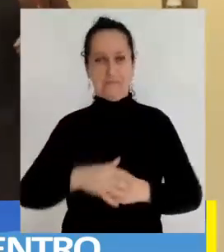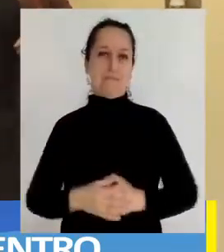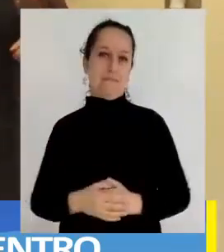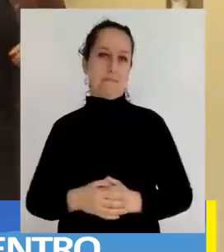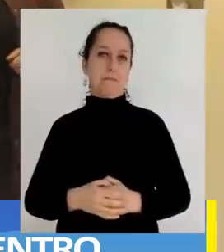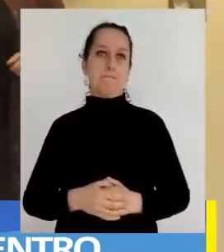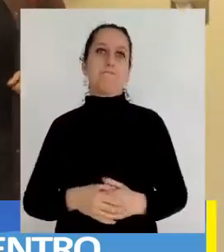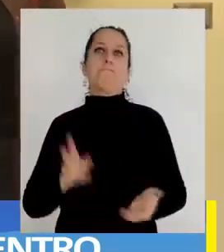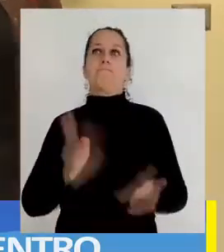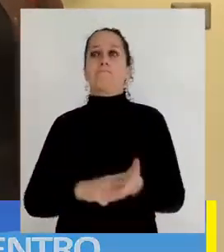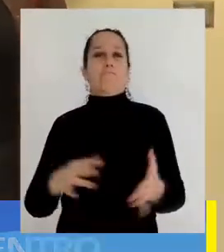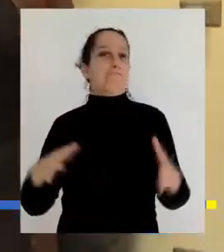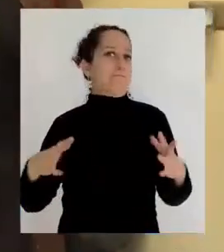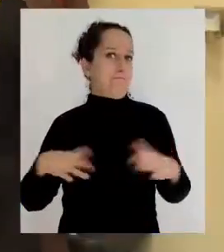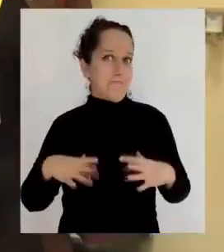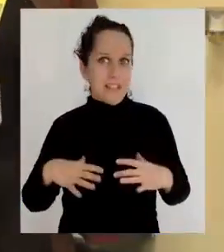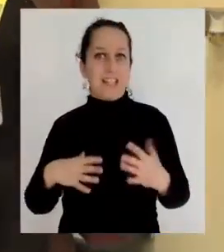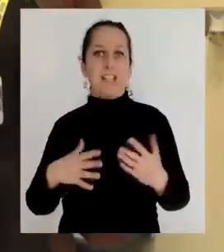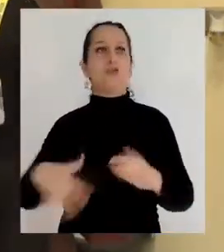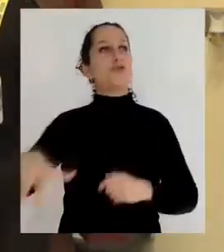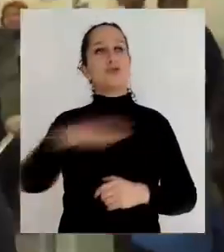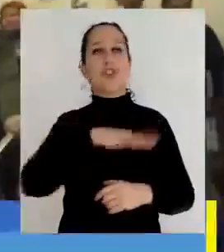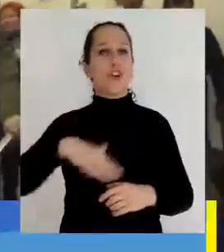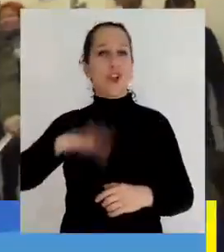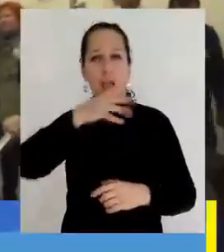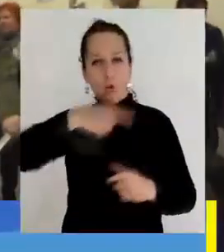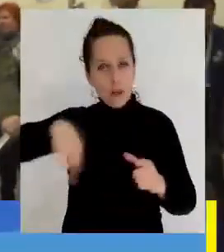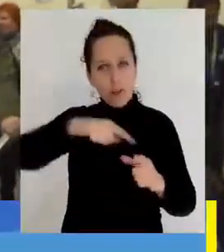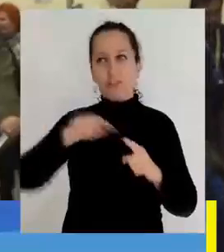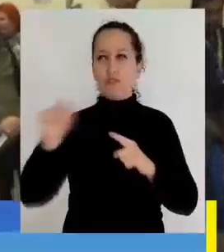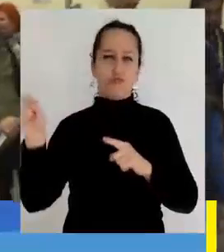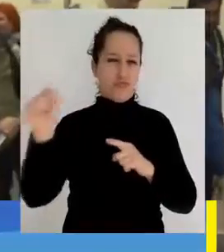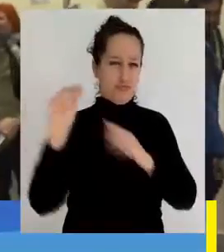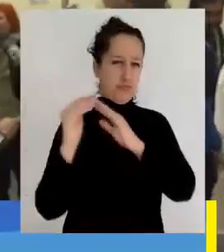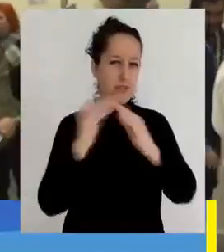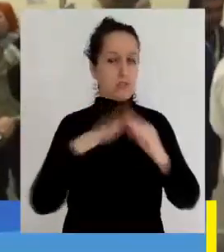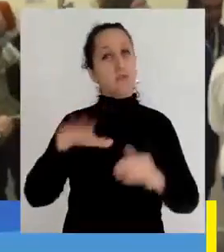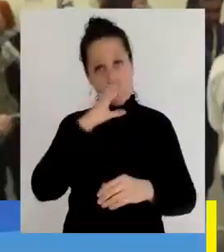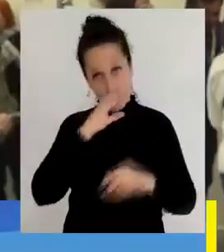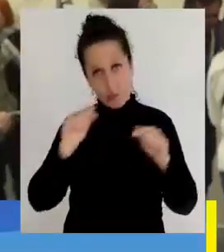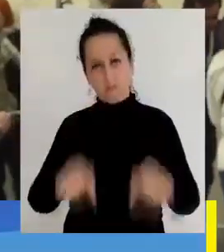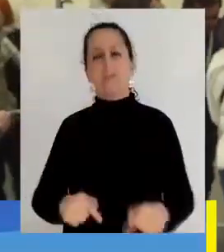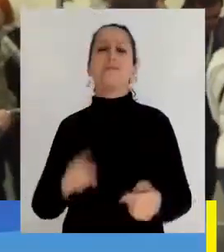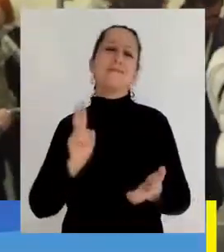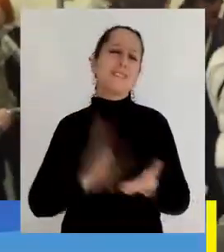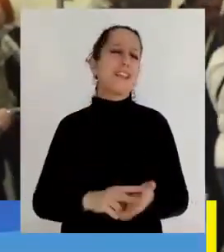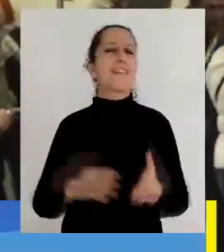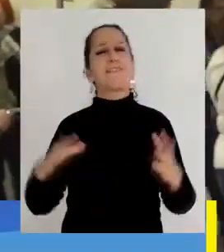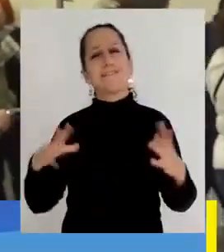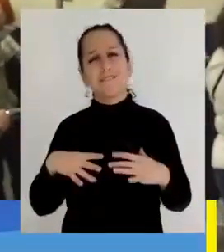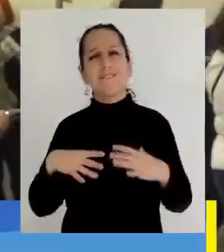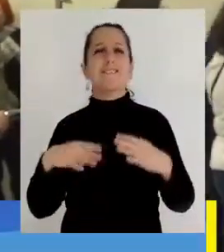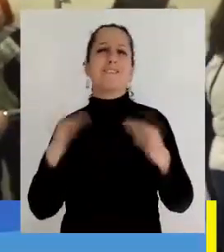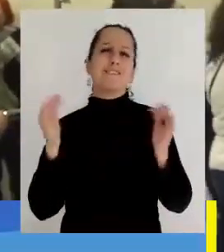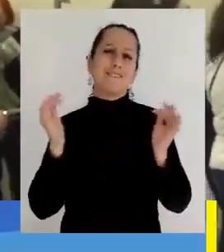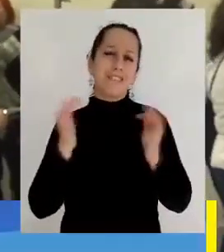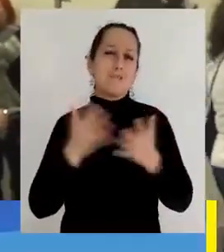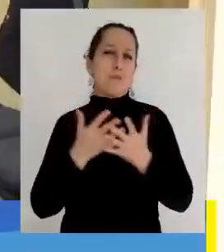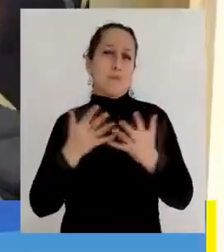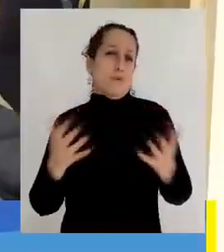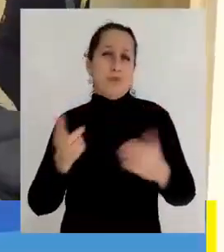Simplemente, indudable, una tremenda felicidad para todo el sector de Laguna Redonda, Lorenzo Arenas, Concepción. Una felicidad inmensa.